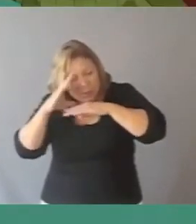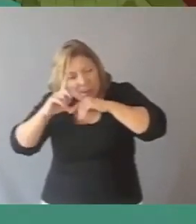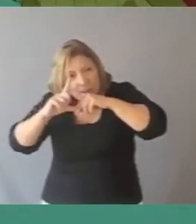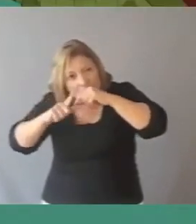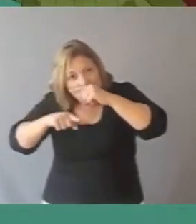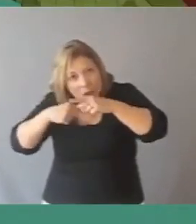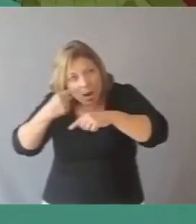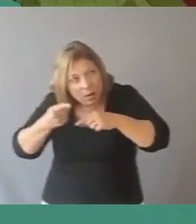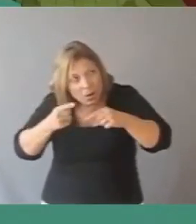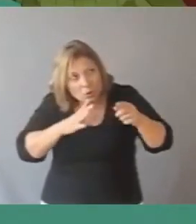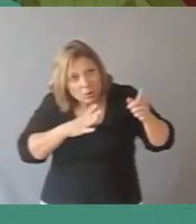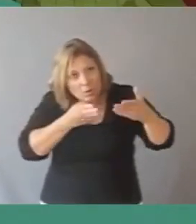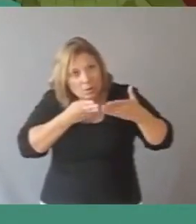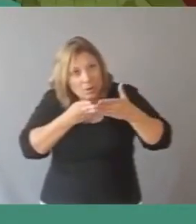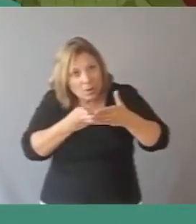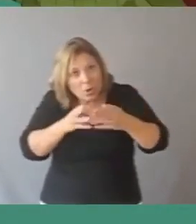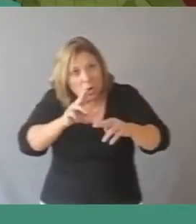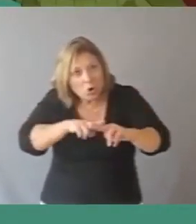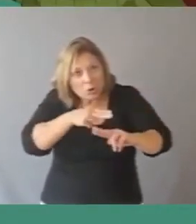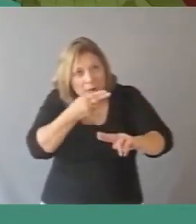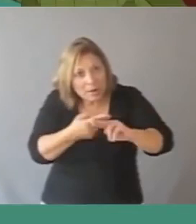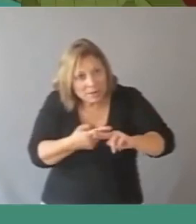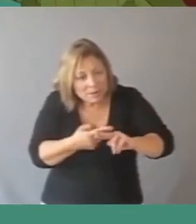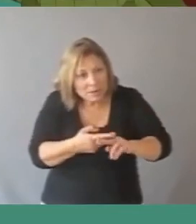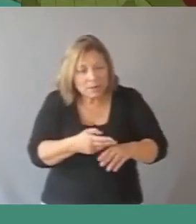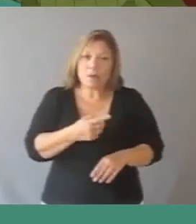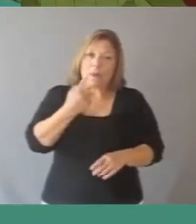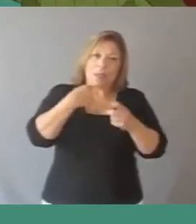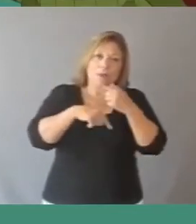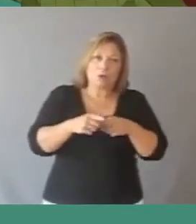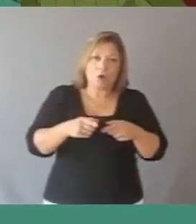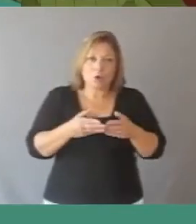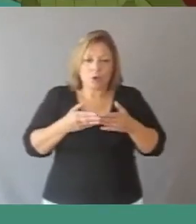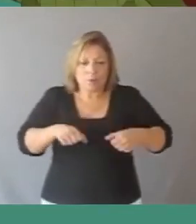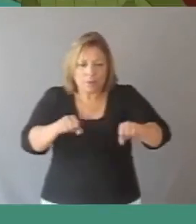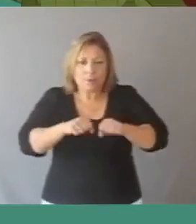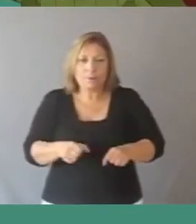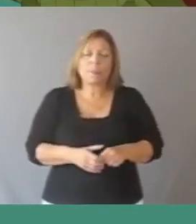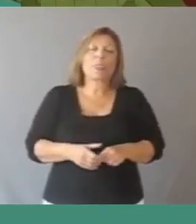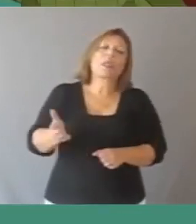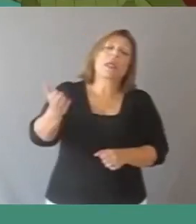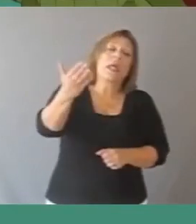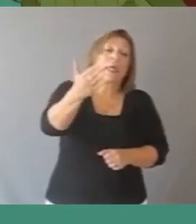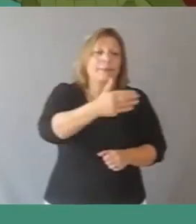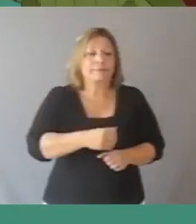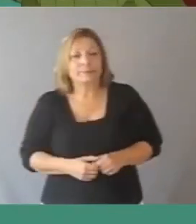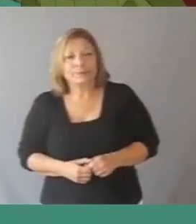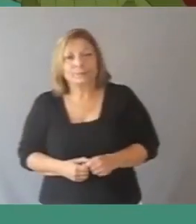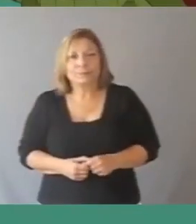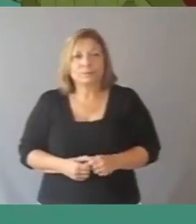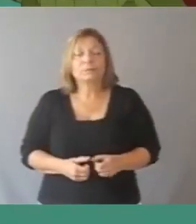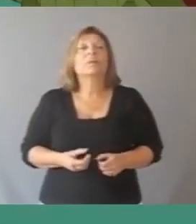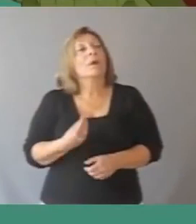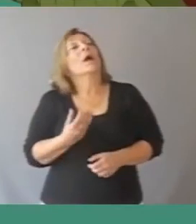todavía al día siguiente cuando el buque de guerra llegó otra vez y el bote se acercó al dique. —¡Eh, yacarés! —gritó el